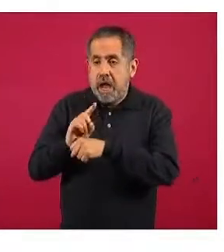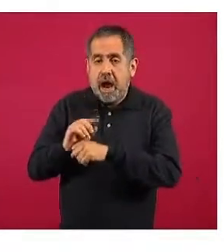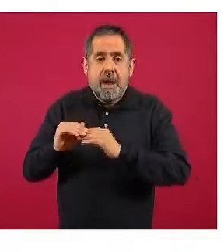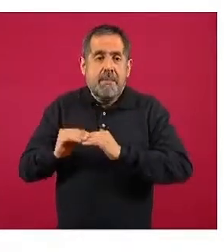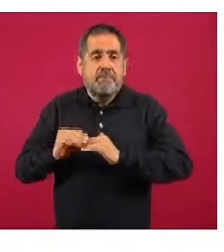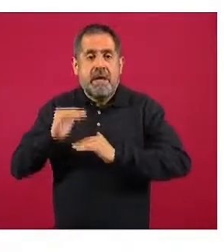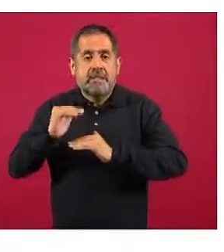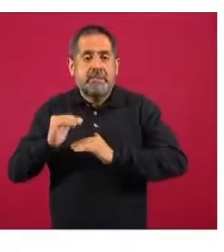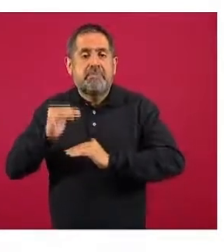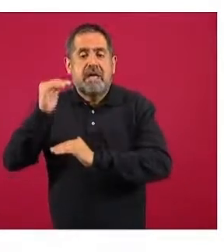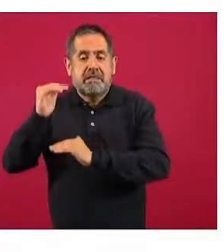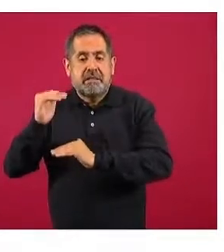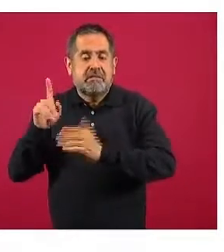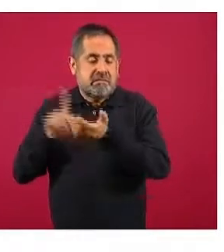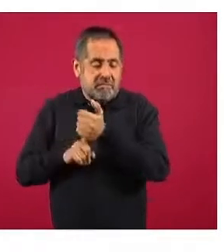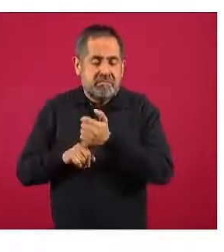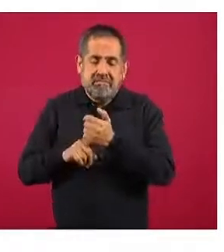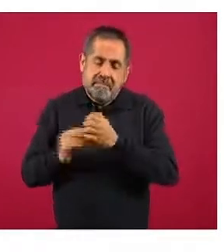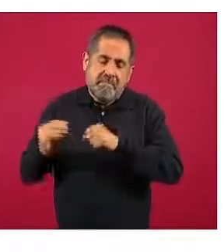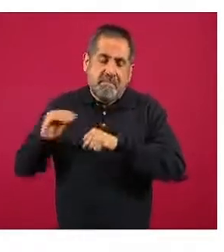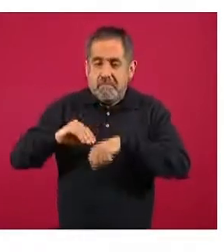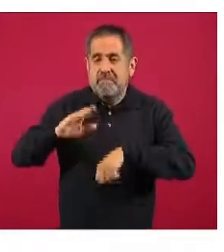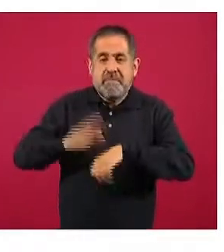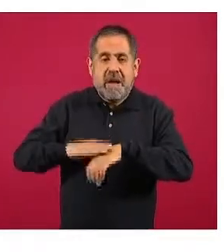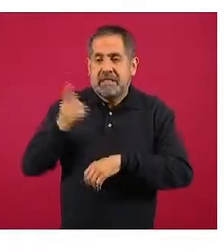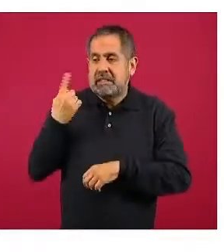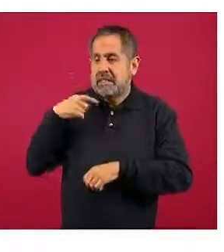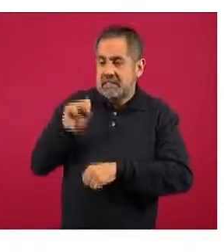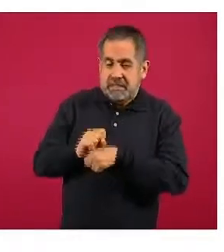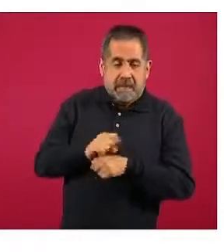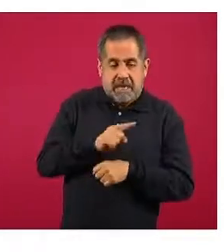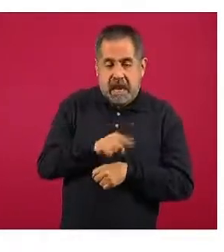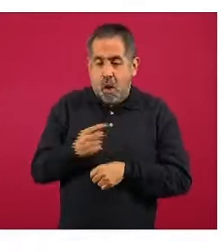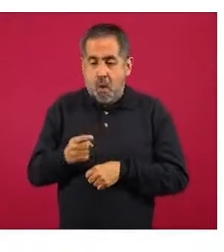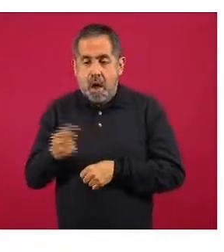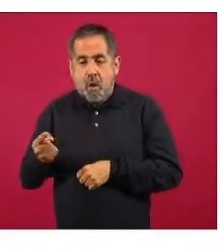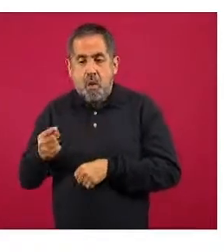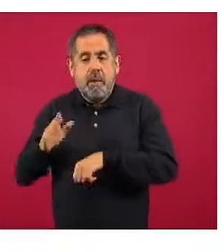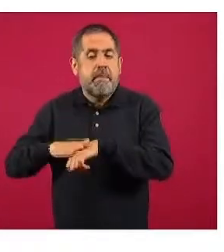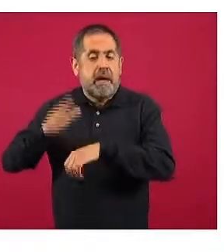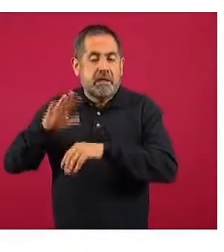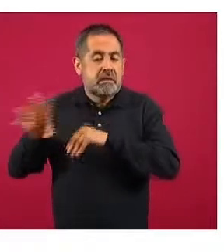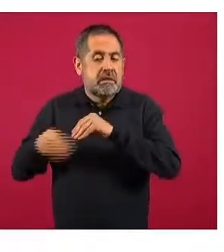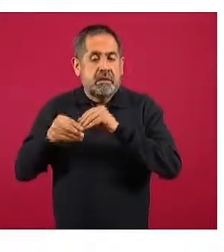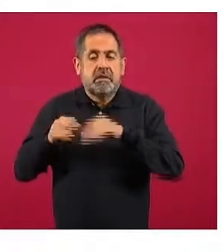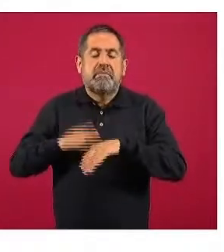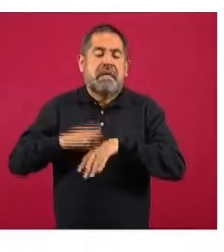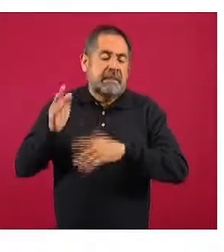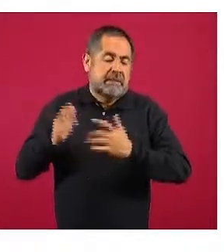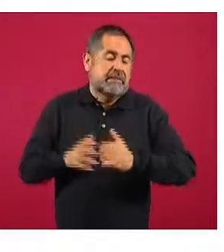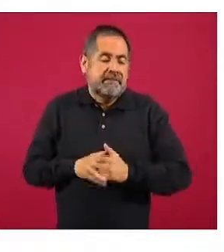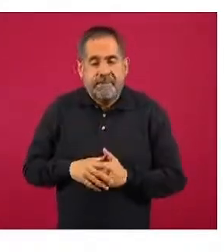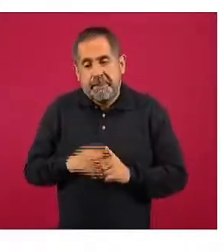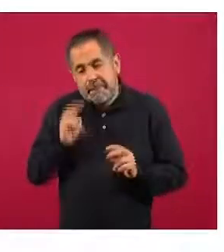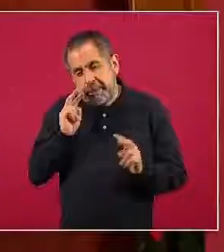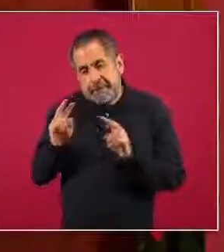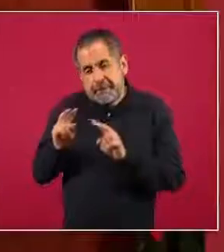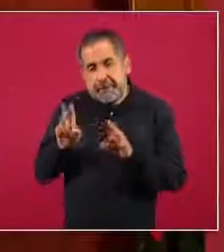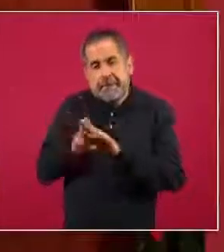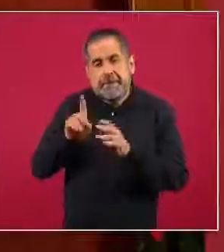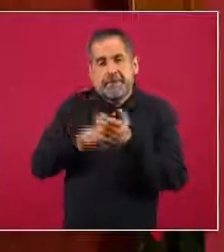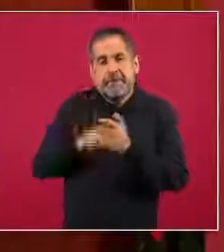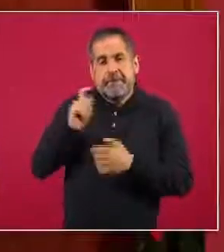significó un incremento de .3 entre la semana anterior y esta semana para efectos de los casos. Y bueno, lo estamos viendo también